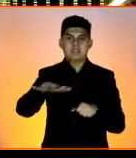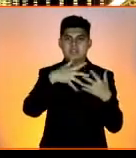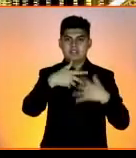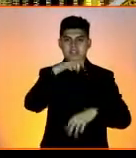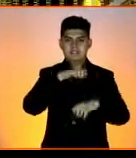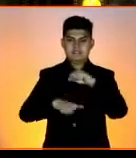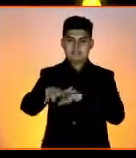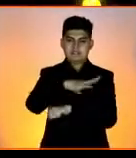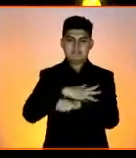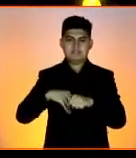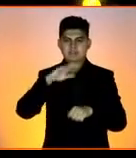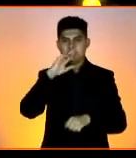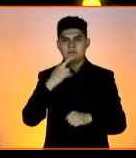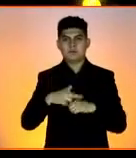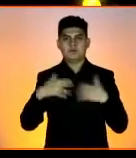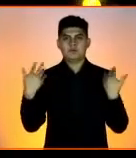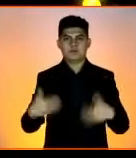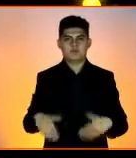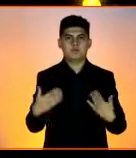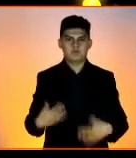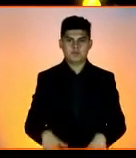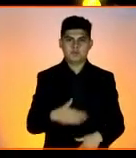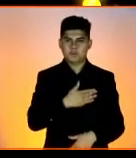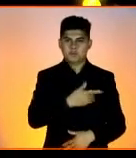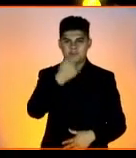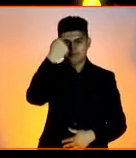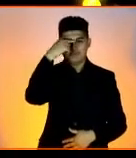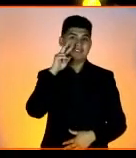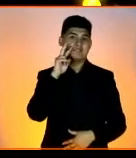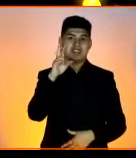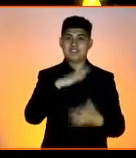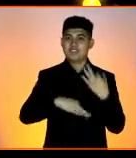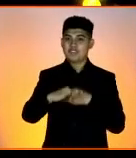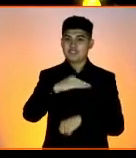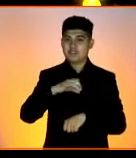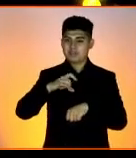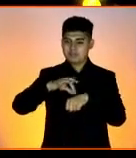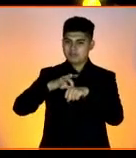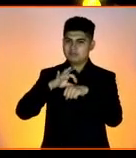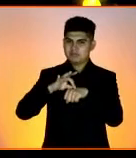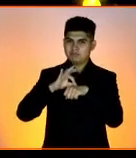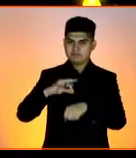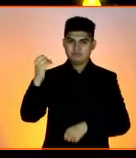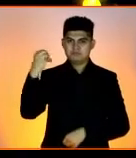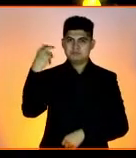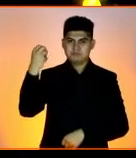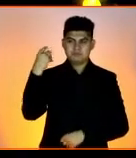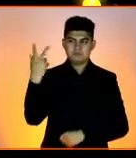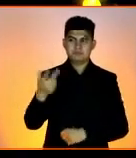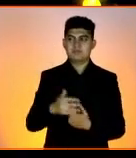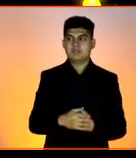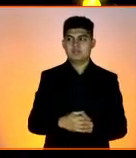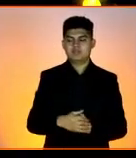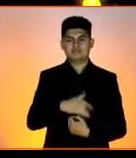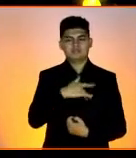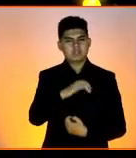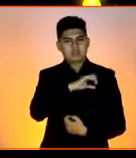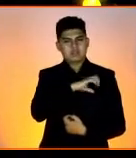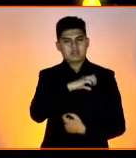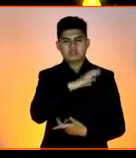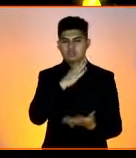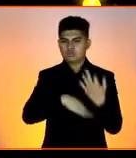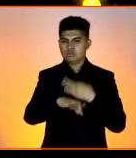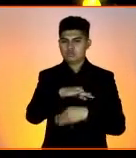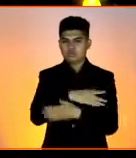Excelente. Bueno, pues para que vieran que todo está en vivo, así que tratamos de hacerlo con mucho cariño para todos